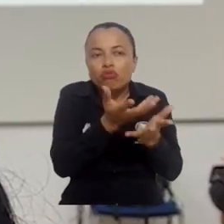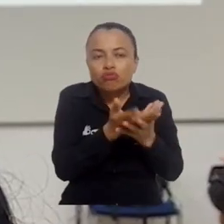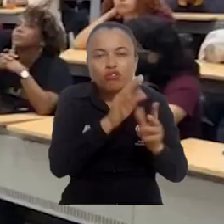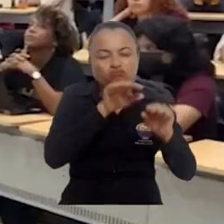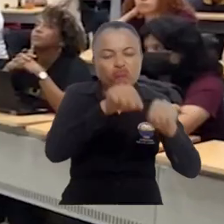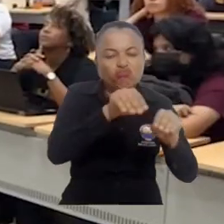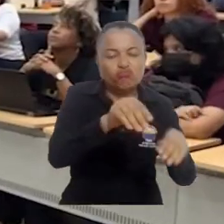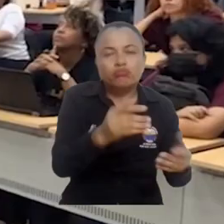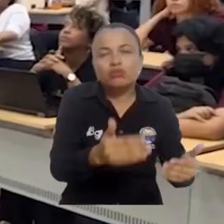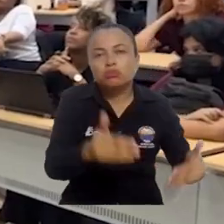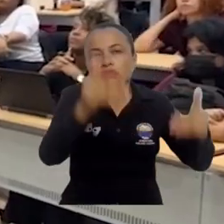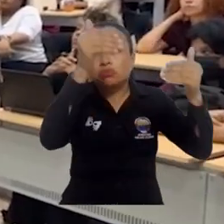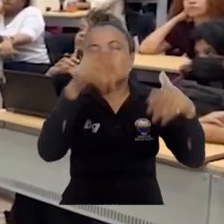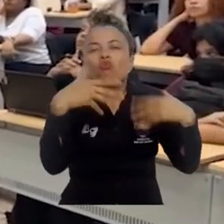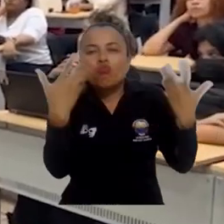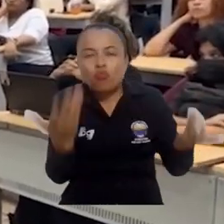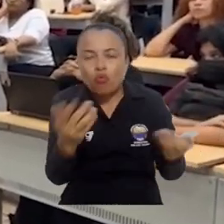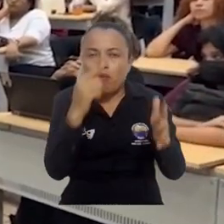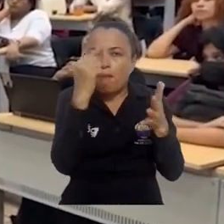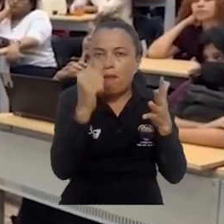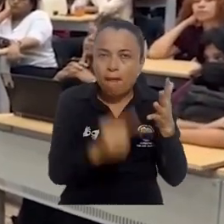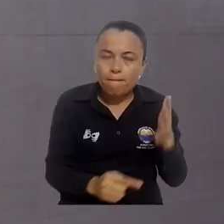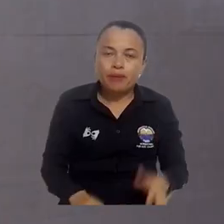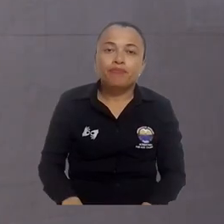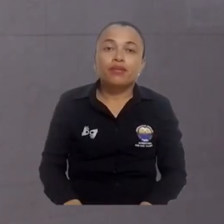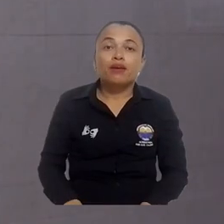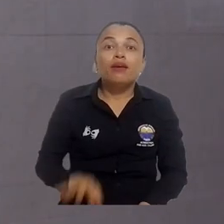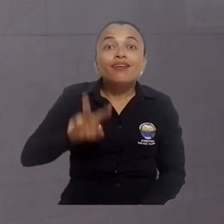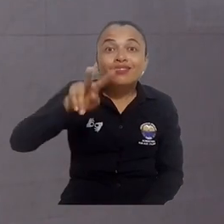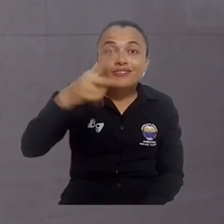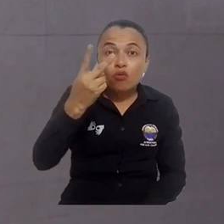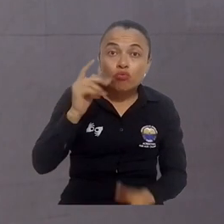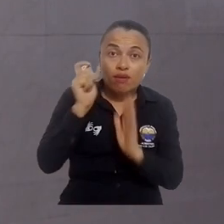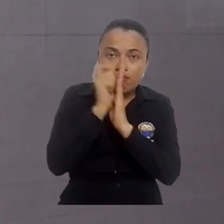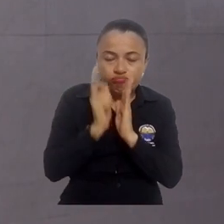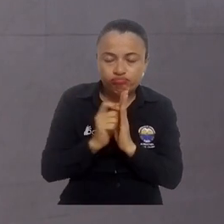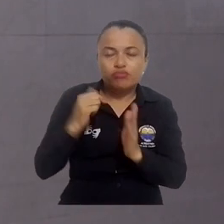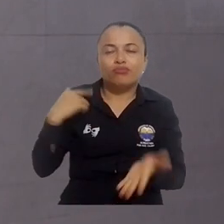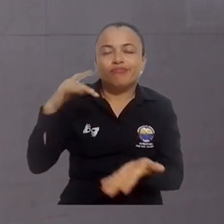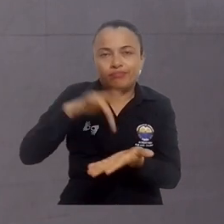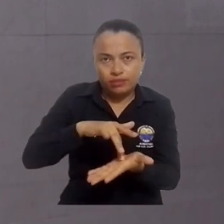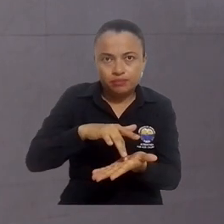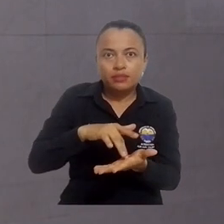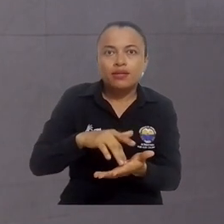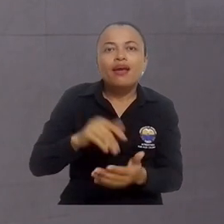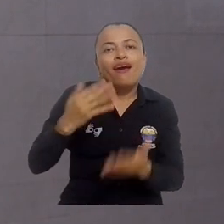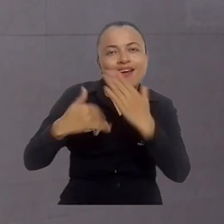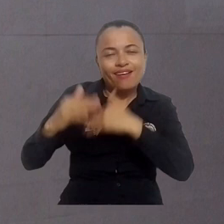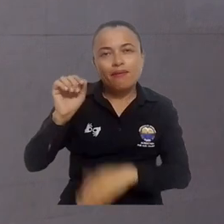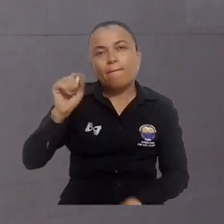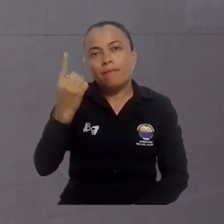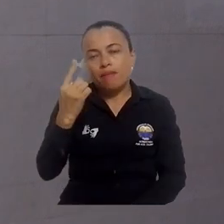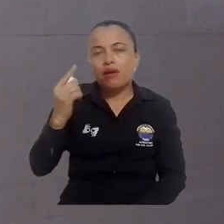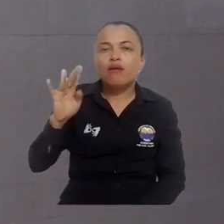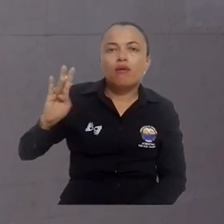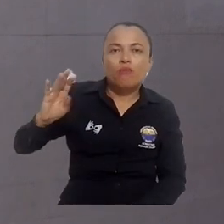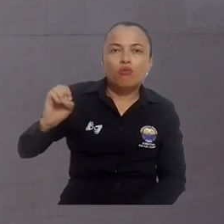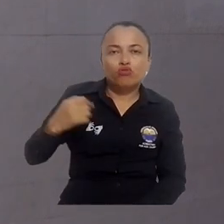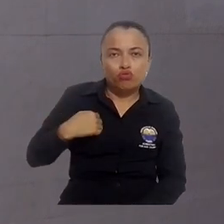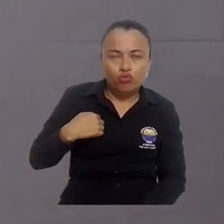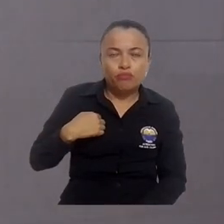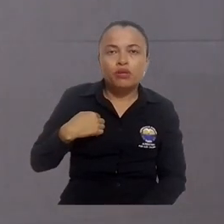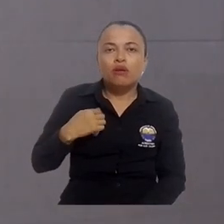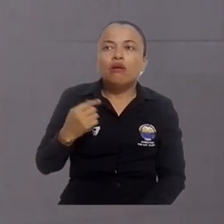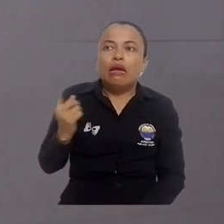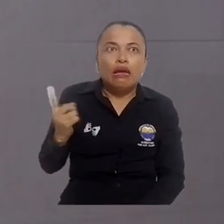universitaria, consejos de crianza, entre otros. Es la segunda vez que participo. Primero vinimos mi esposo y yo para la